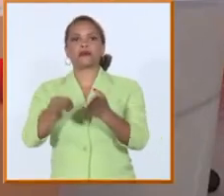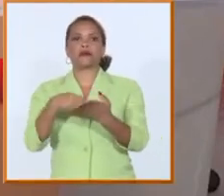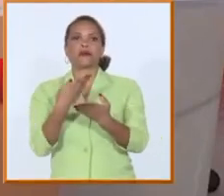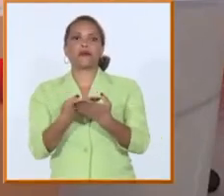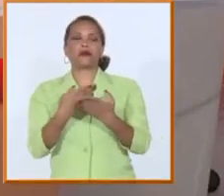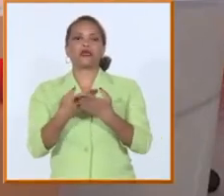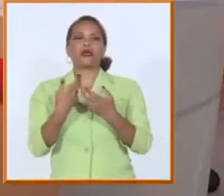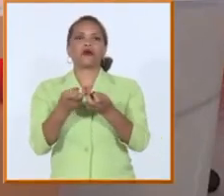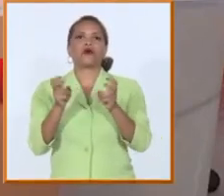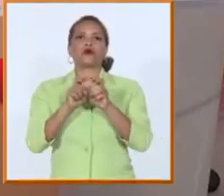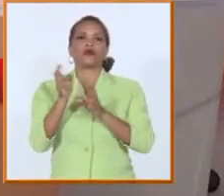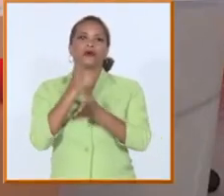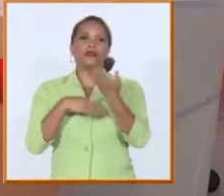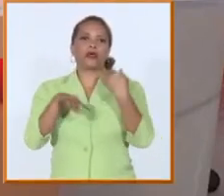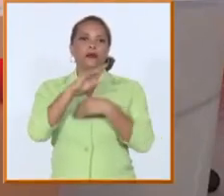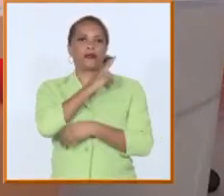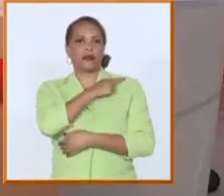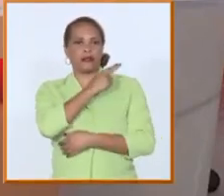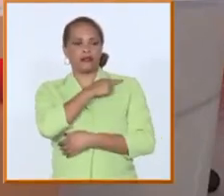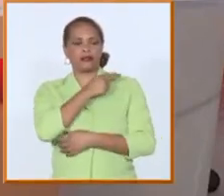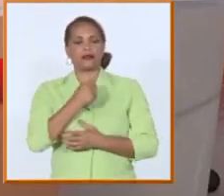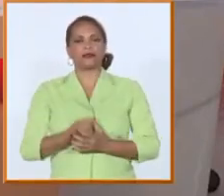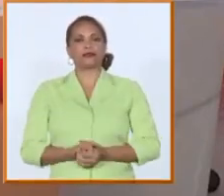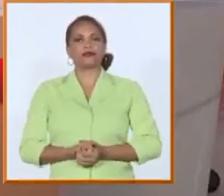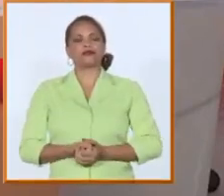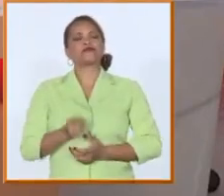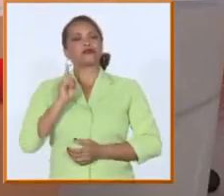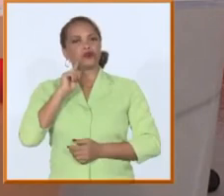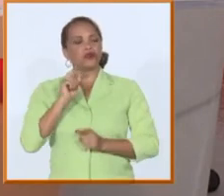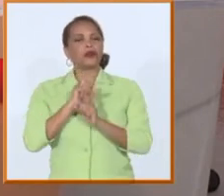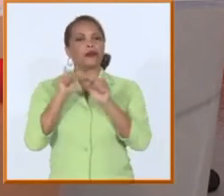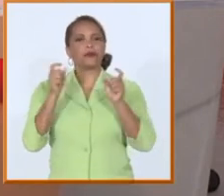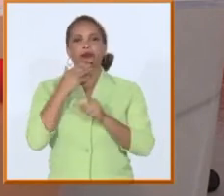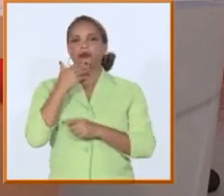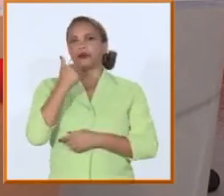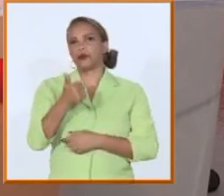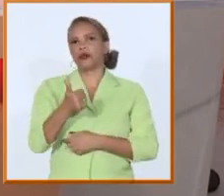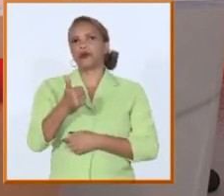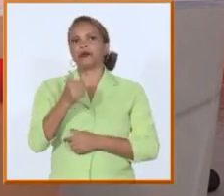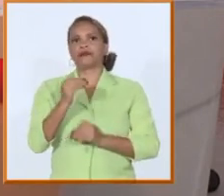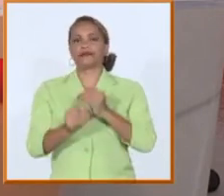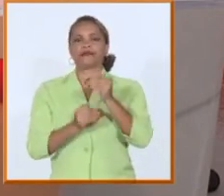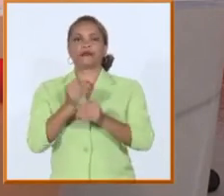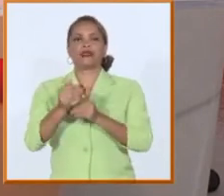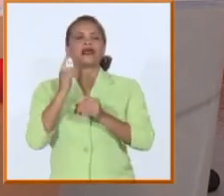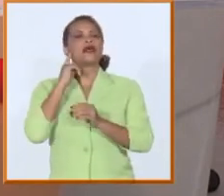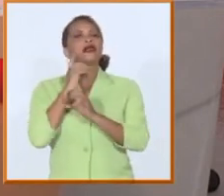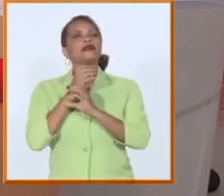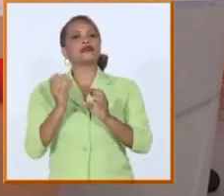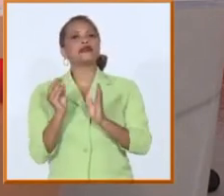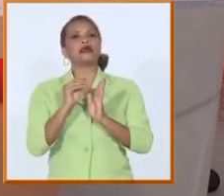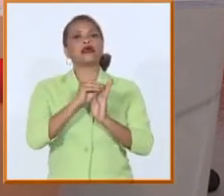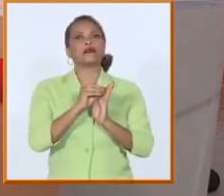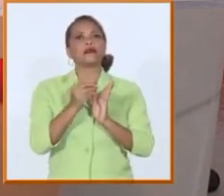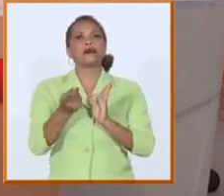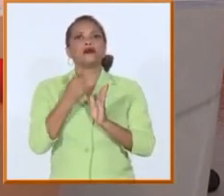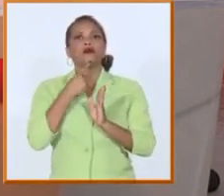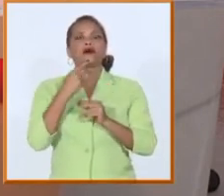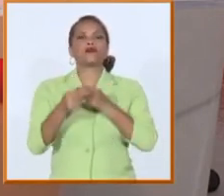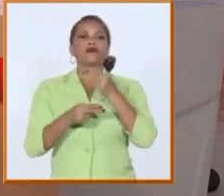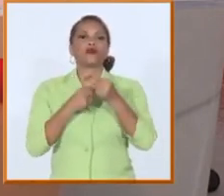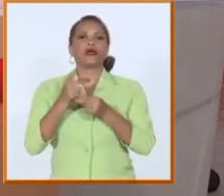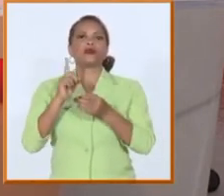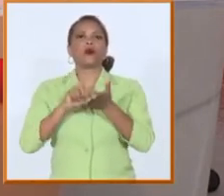consejo de ministros y estamos seguros que eso va a tener muy buen impacto en el posgrado y en la ciencia que se aplica cuando se hace un buen posgrado